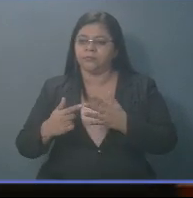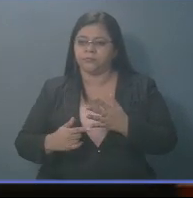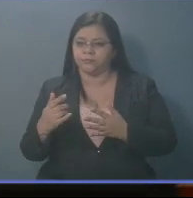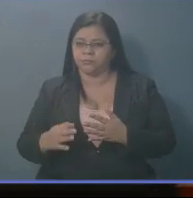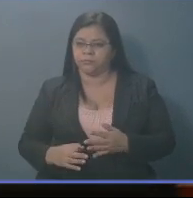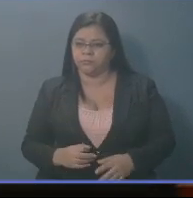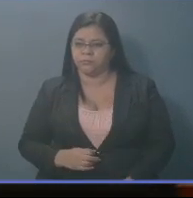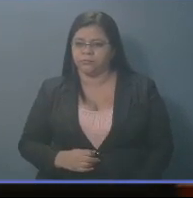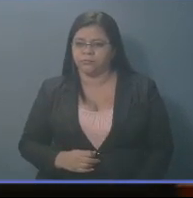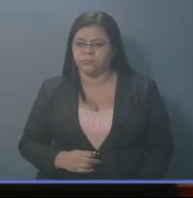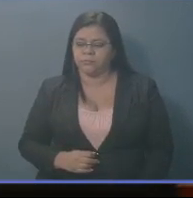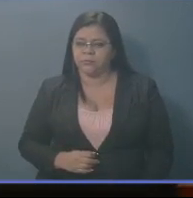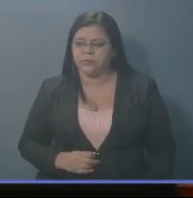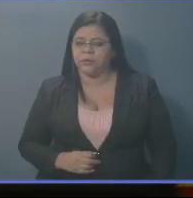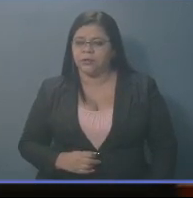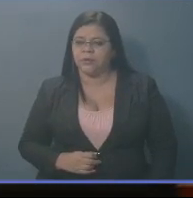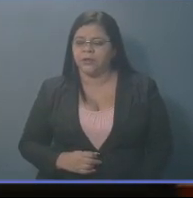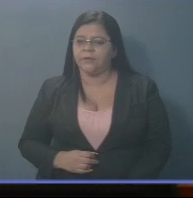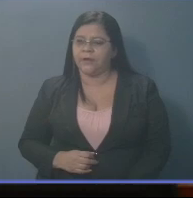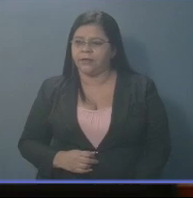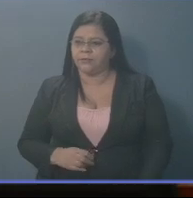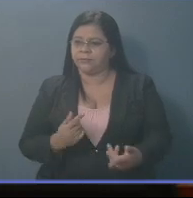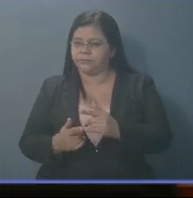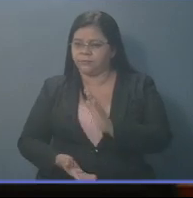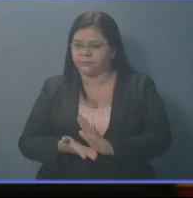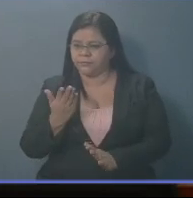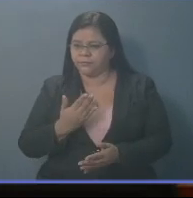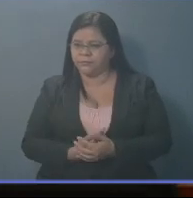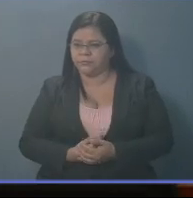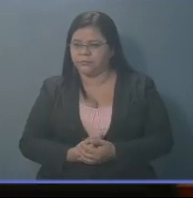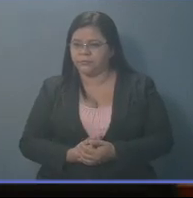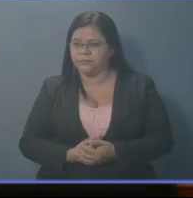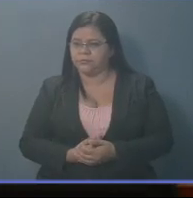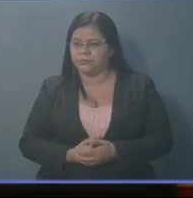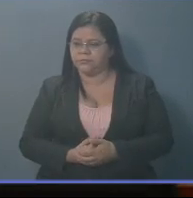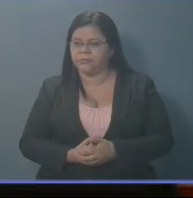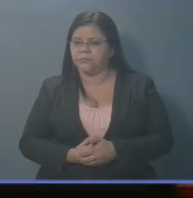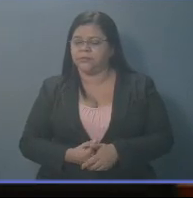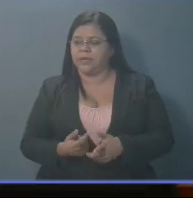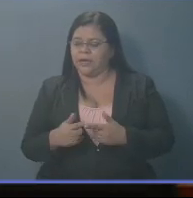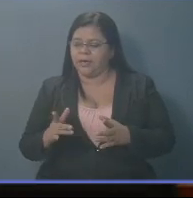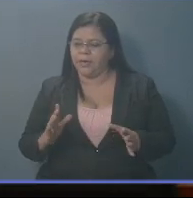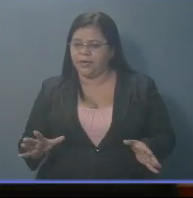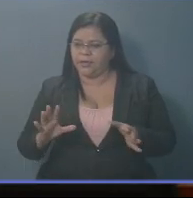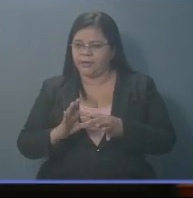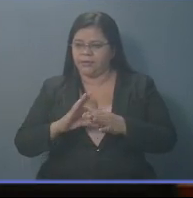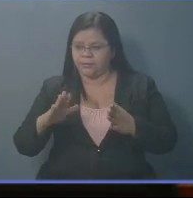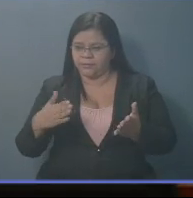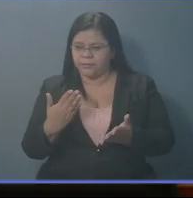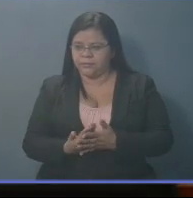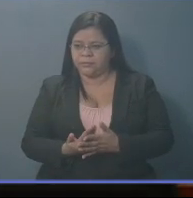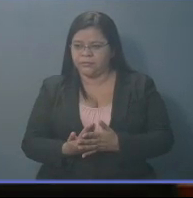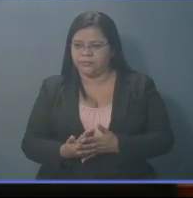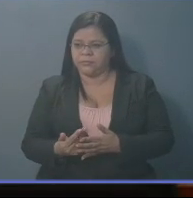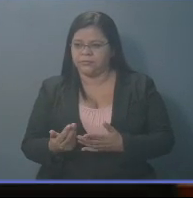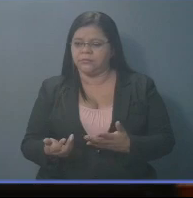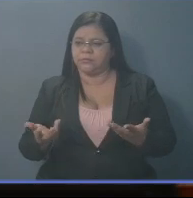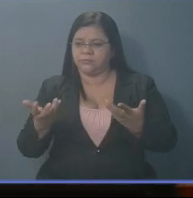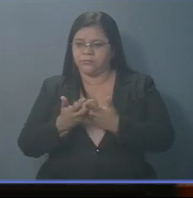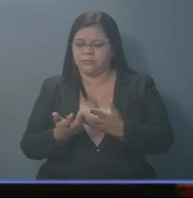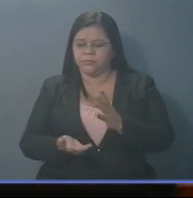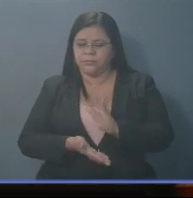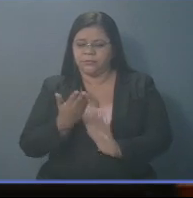Bueno, ¿y por qué cito esto? Por un hecho. El señor fiscal anunció que